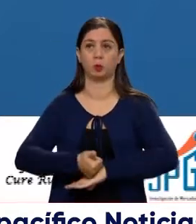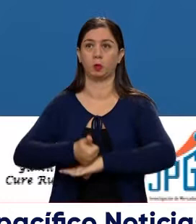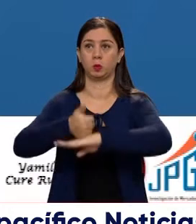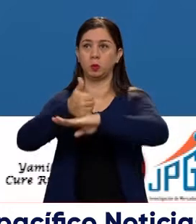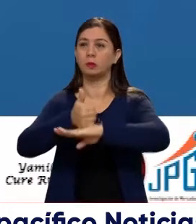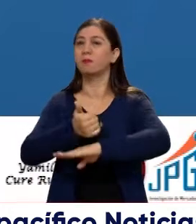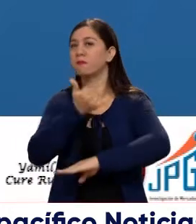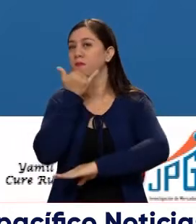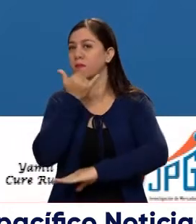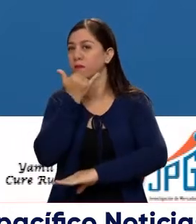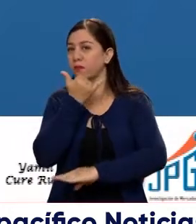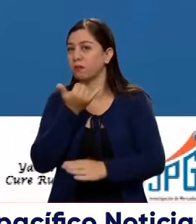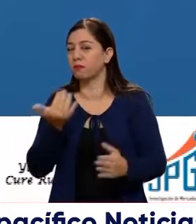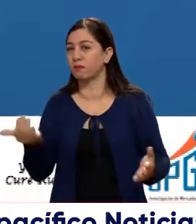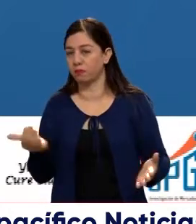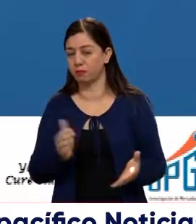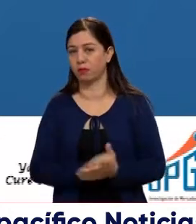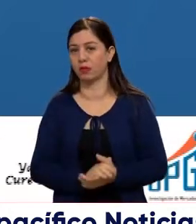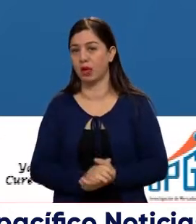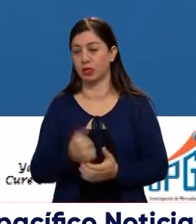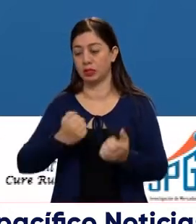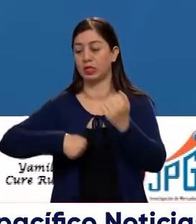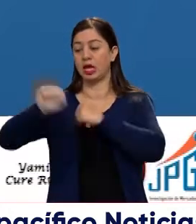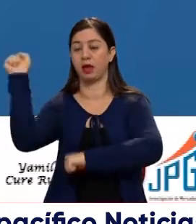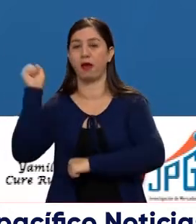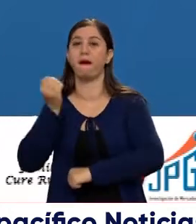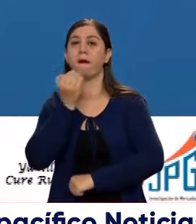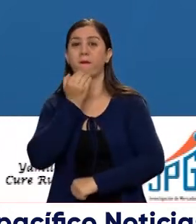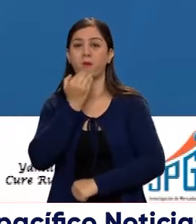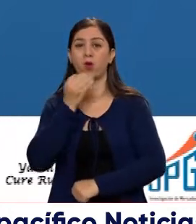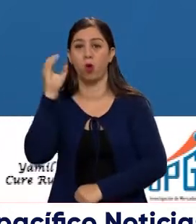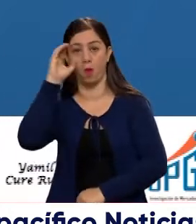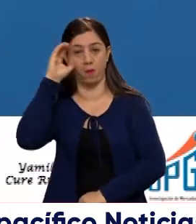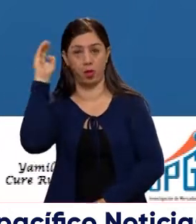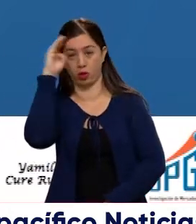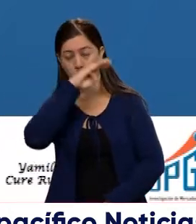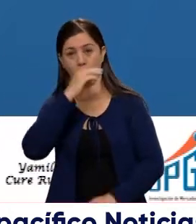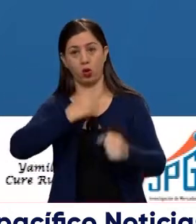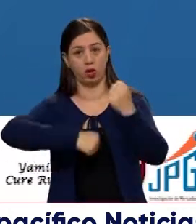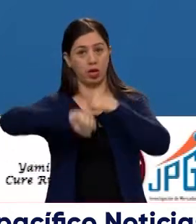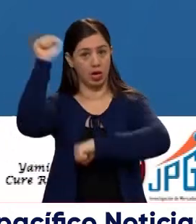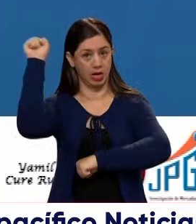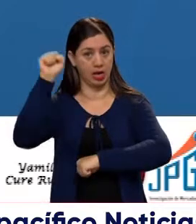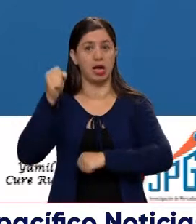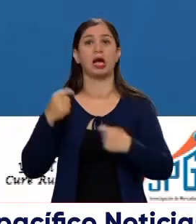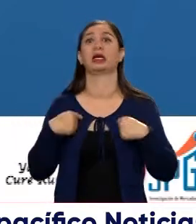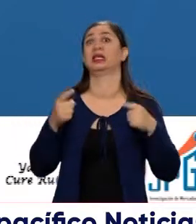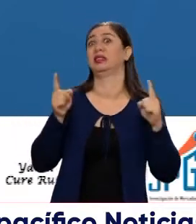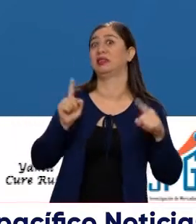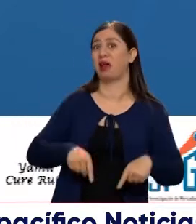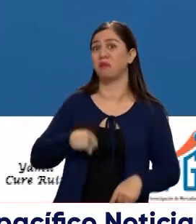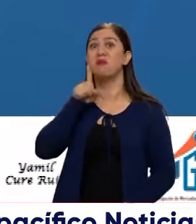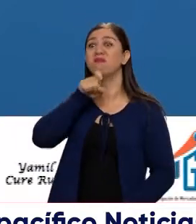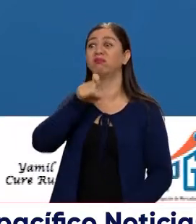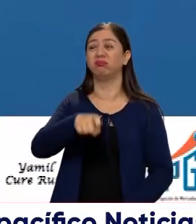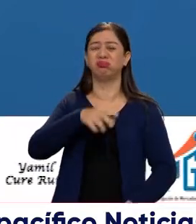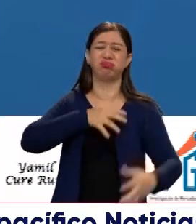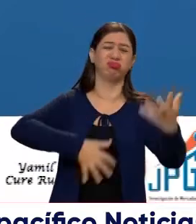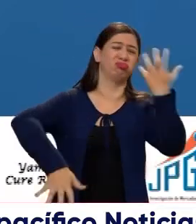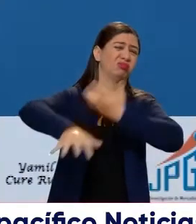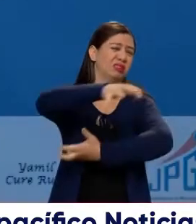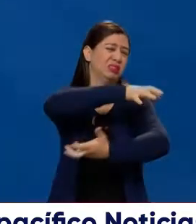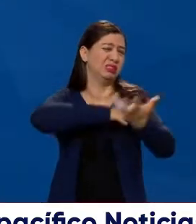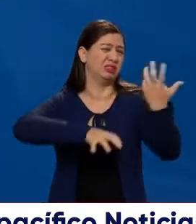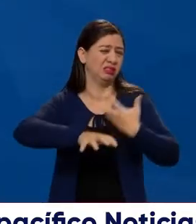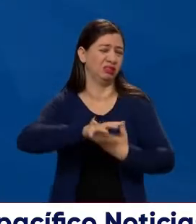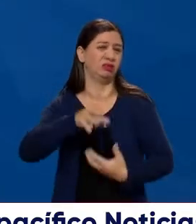qué pasaría si uno del otro ganara. Porque, por ejemplo, si llegara a ganar Gustavo Petro, aquí también se armaría un zaparrancho porque